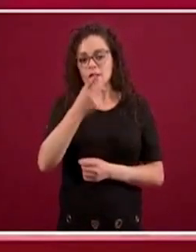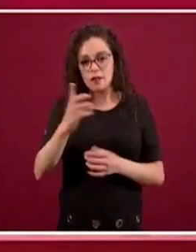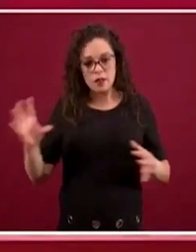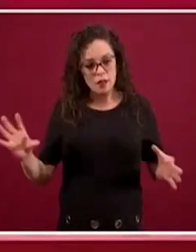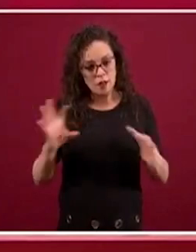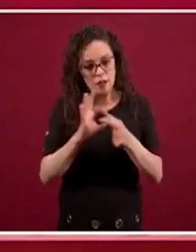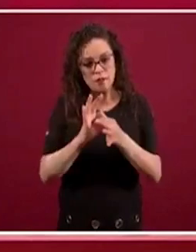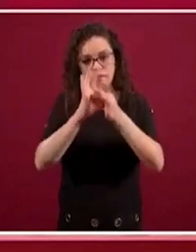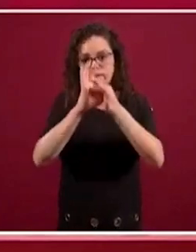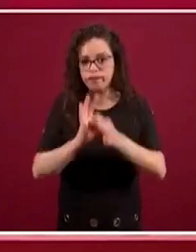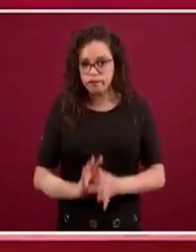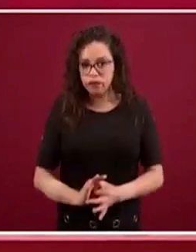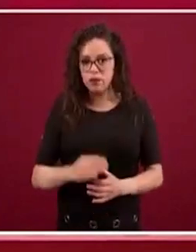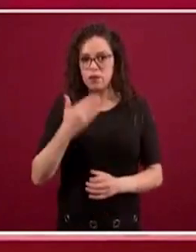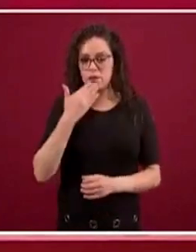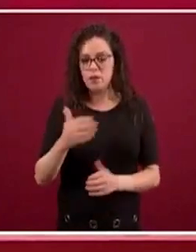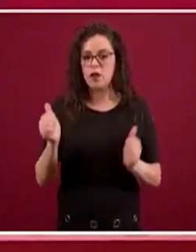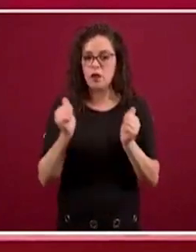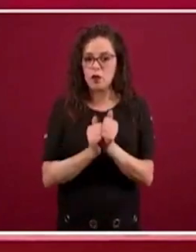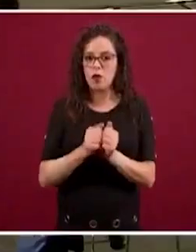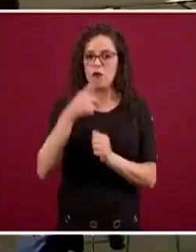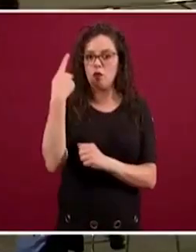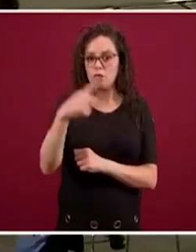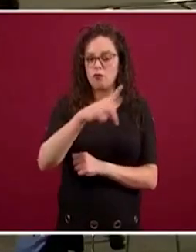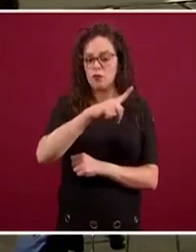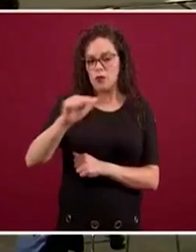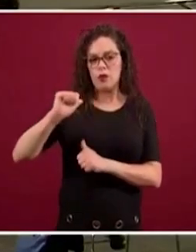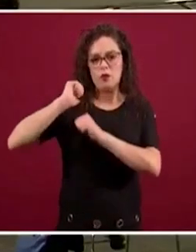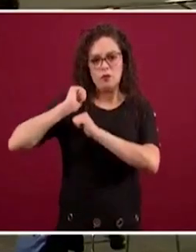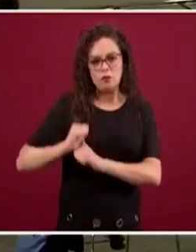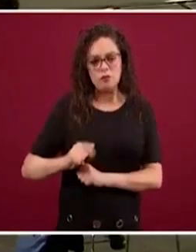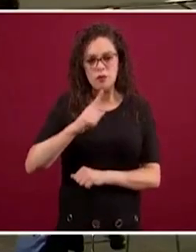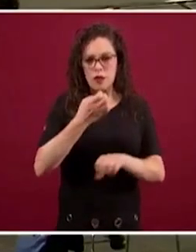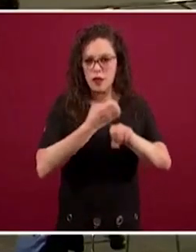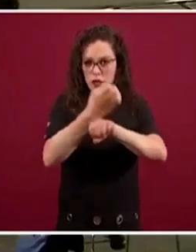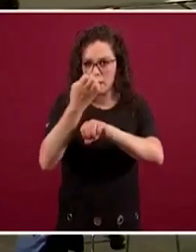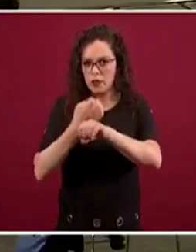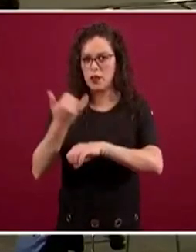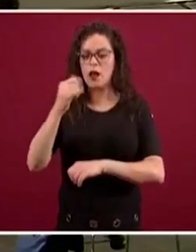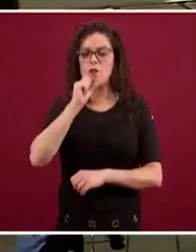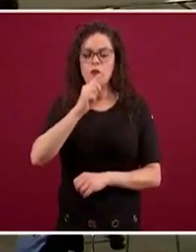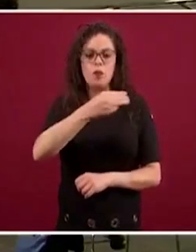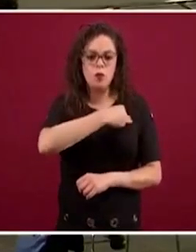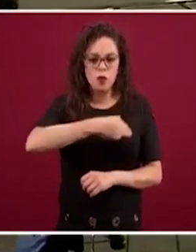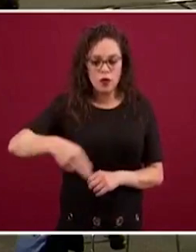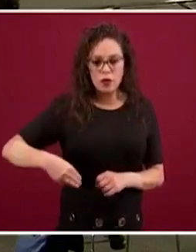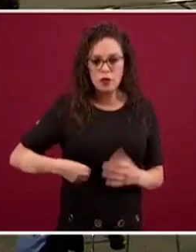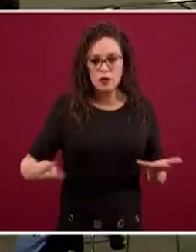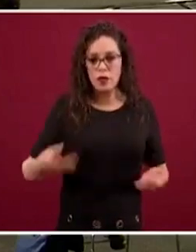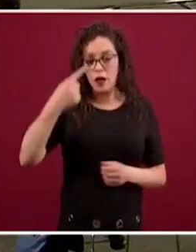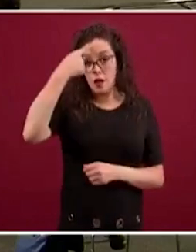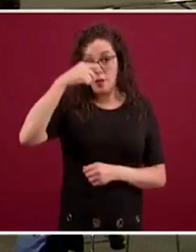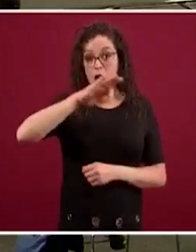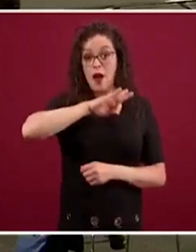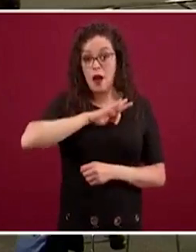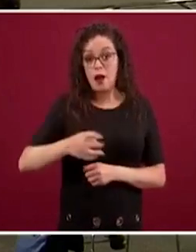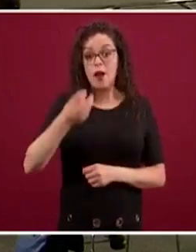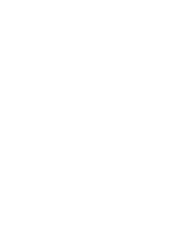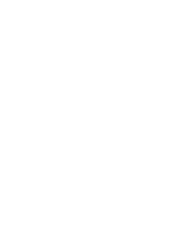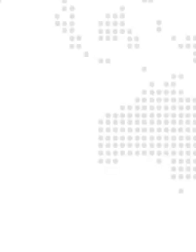con las autoridades tanto estatales como municipales para entonces poder empezar a abatir estas tasas de